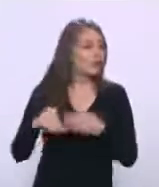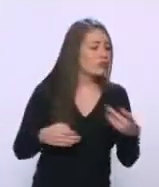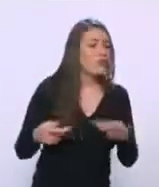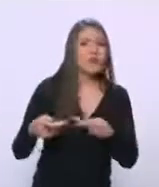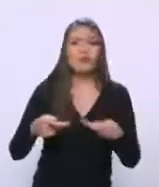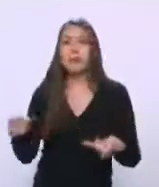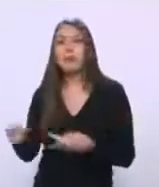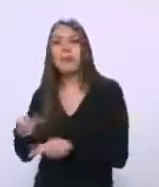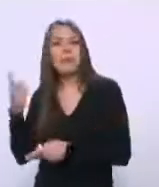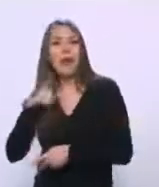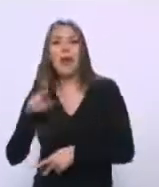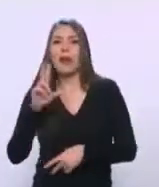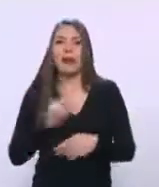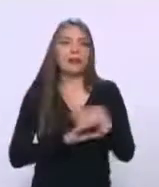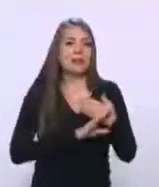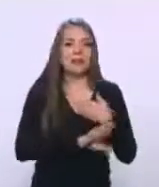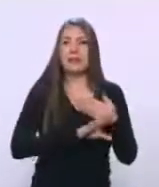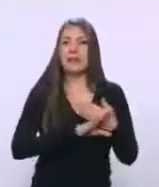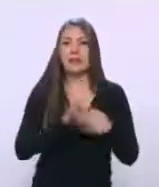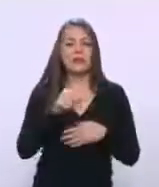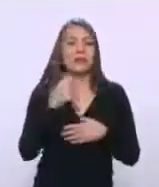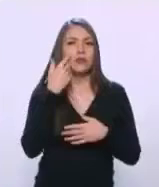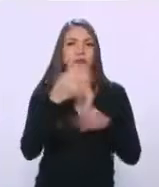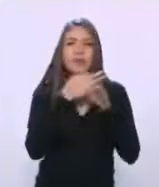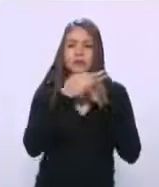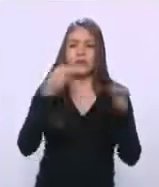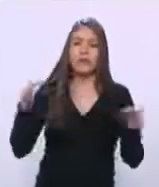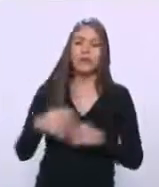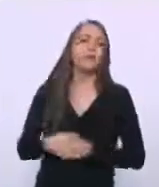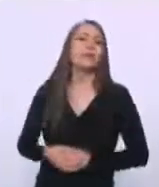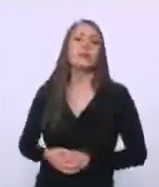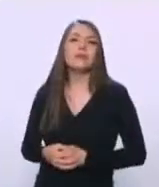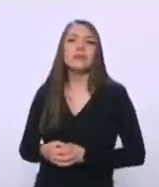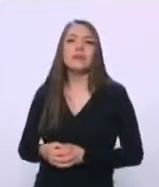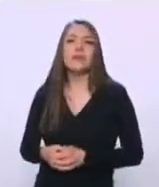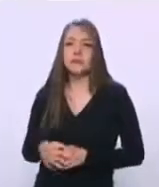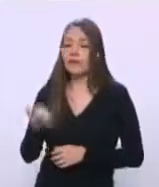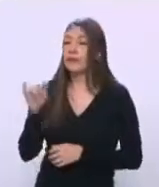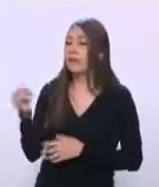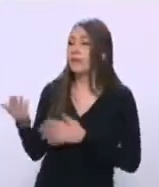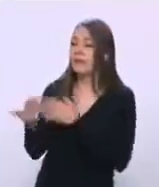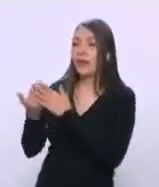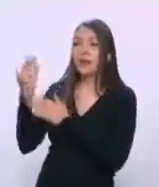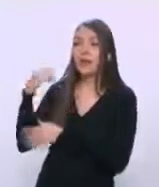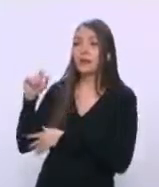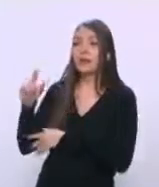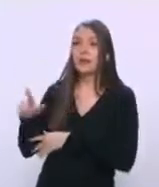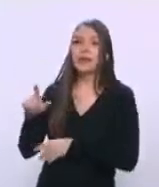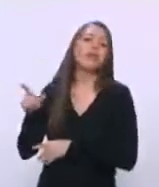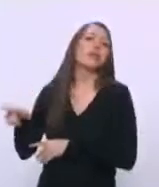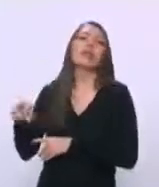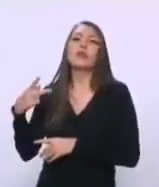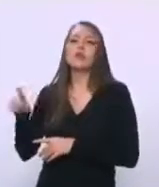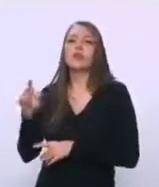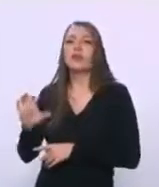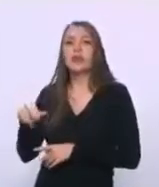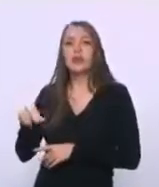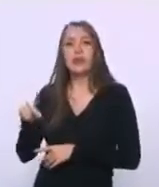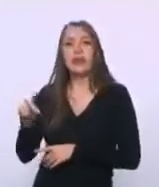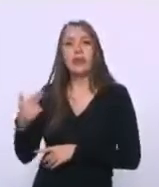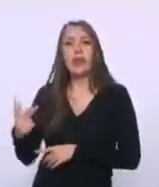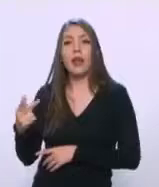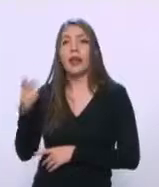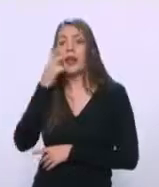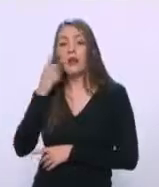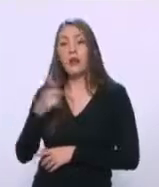Déjenme les cuento una anécdota. Me llaman de la Comisión Nacional de Derechos Humanos para informarme que Aguilar